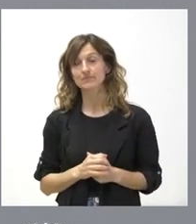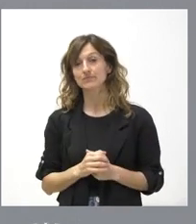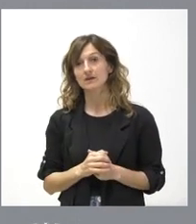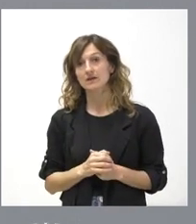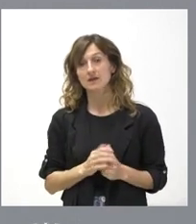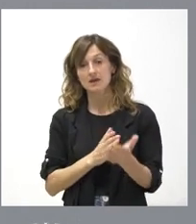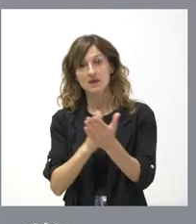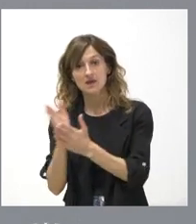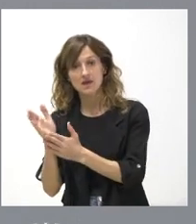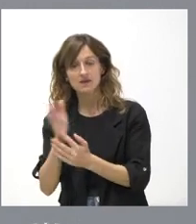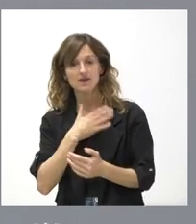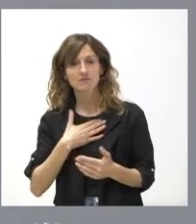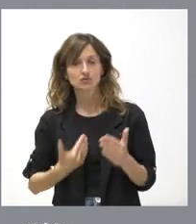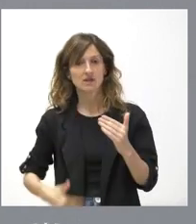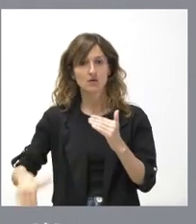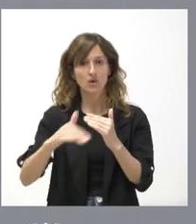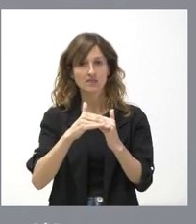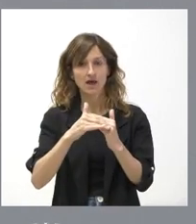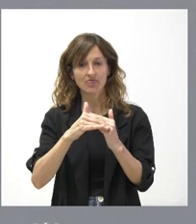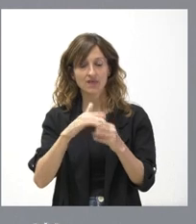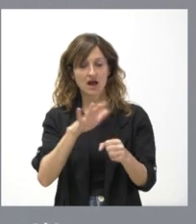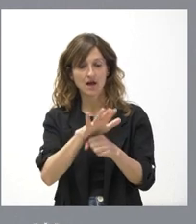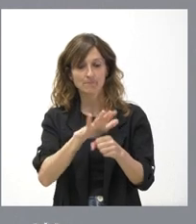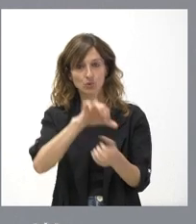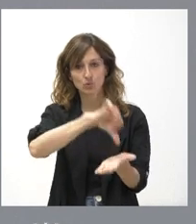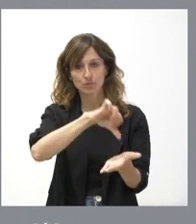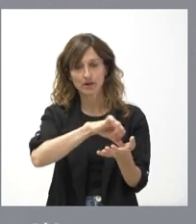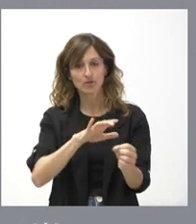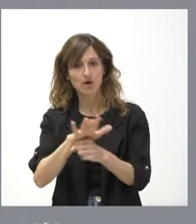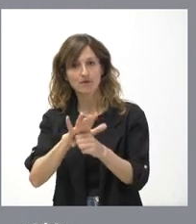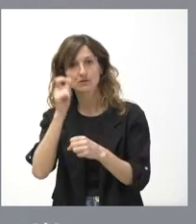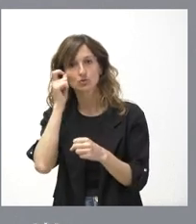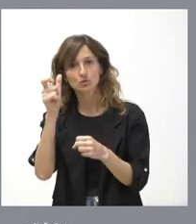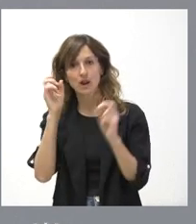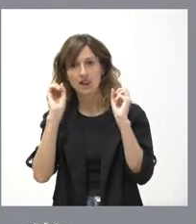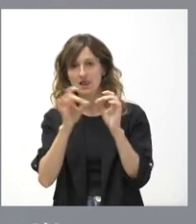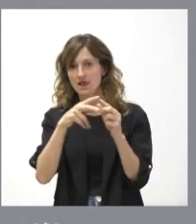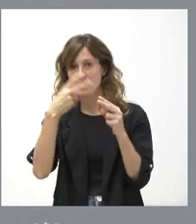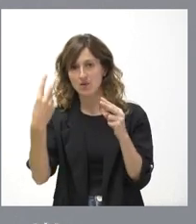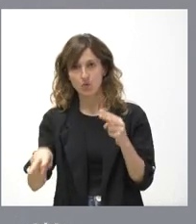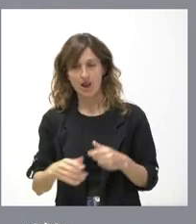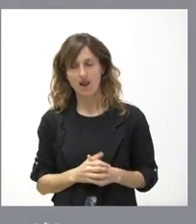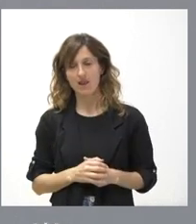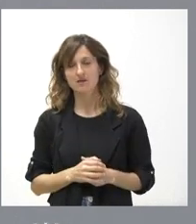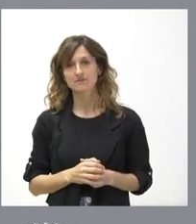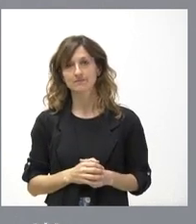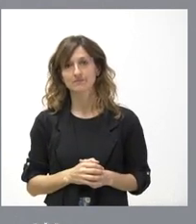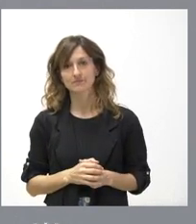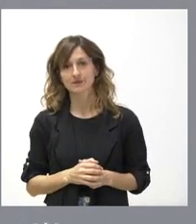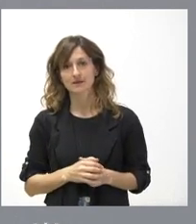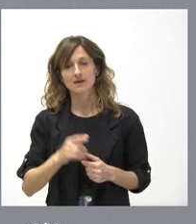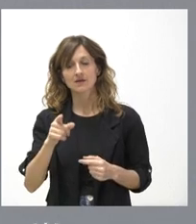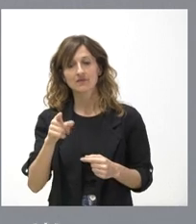creemos firmemente en la igualdad entre el ámbito urbano y el ámbito rural. No creemos que, en este caso, haya que hacer